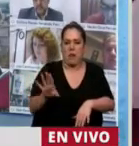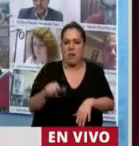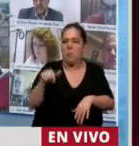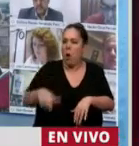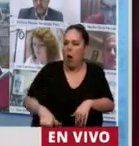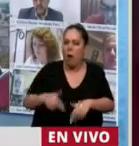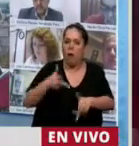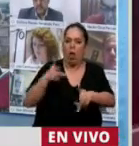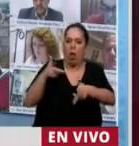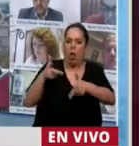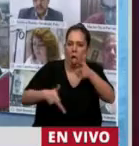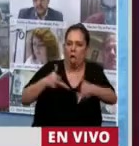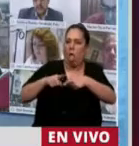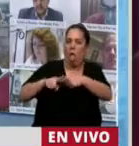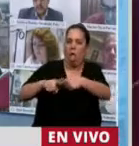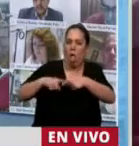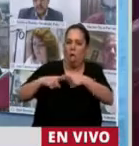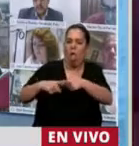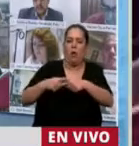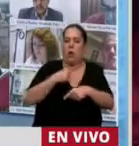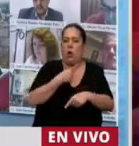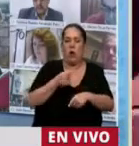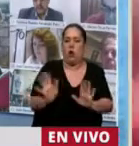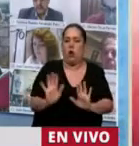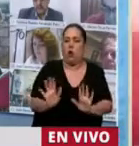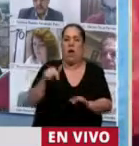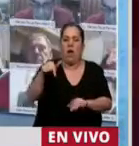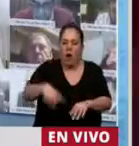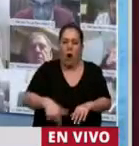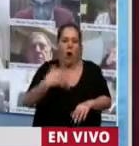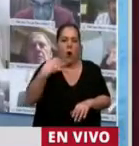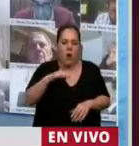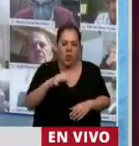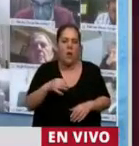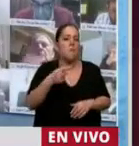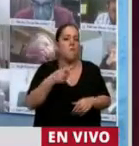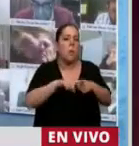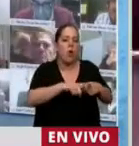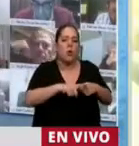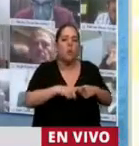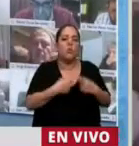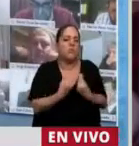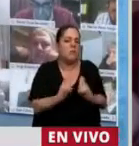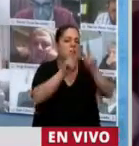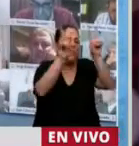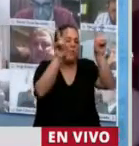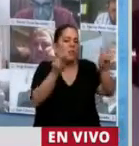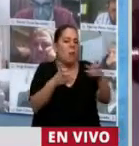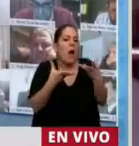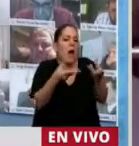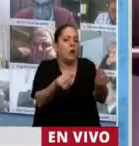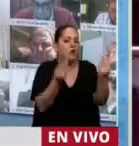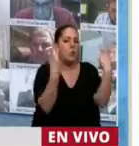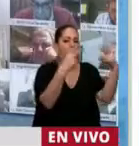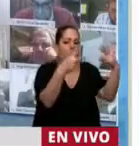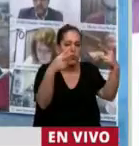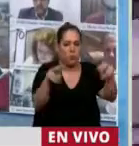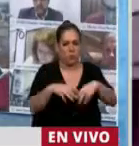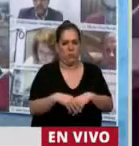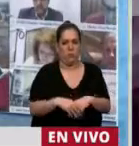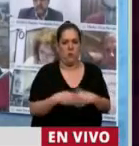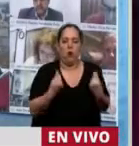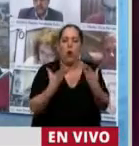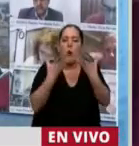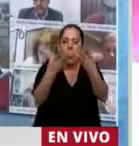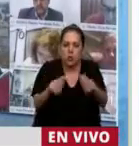se va a imponer a las fortunas en el país, a las personas físicas que